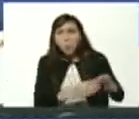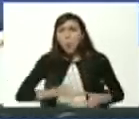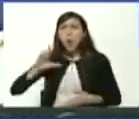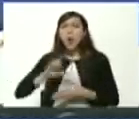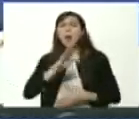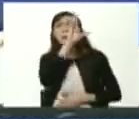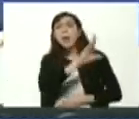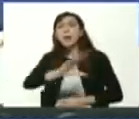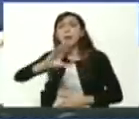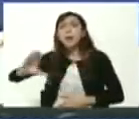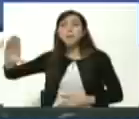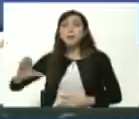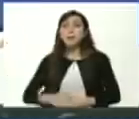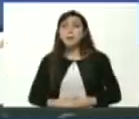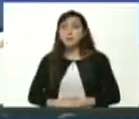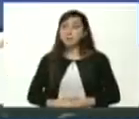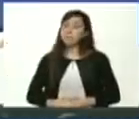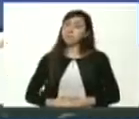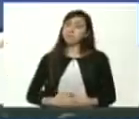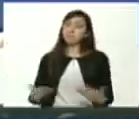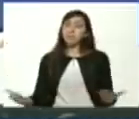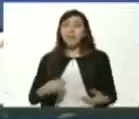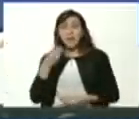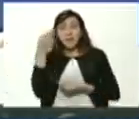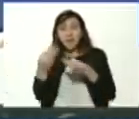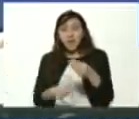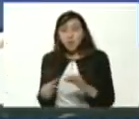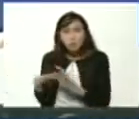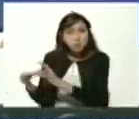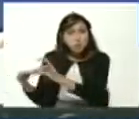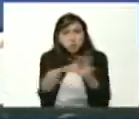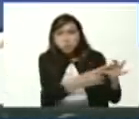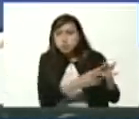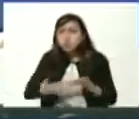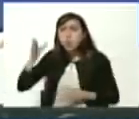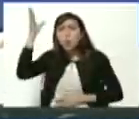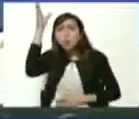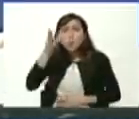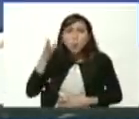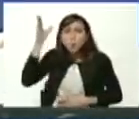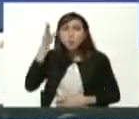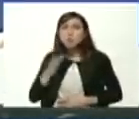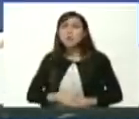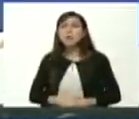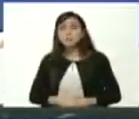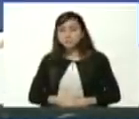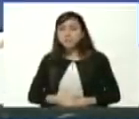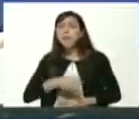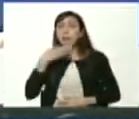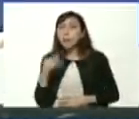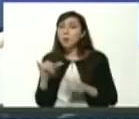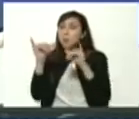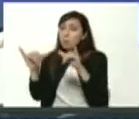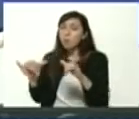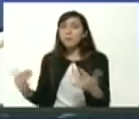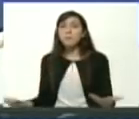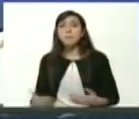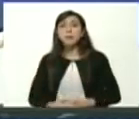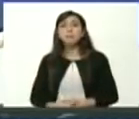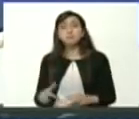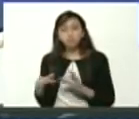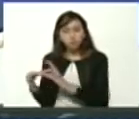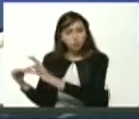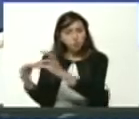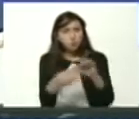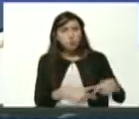caribeña hay que construir esa unión desde la conciencia superior de la juventud hay que unir